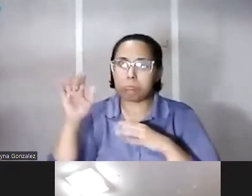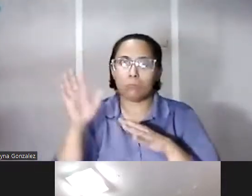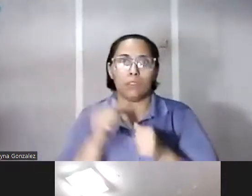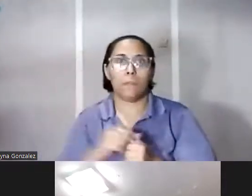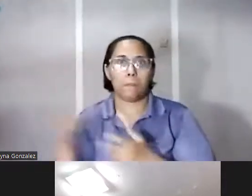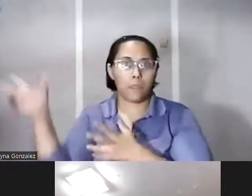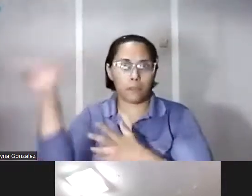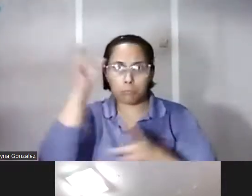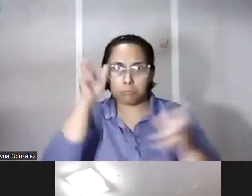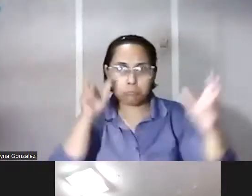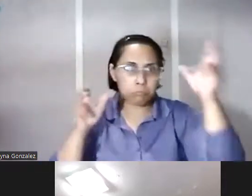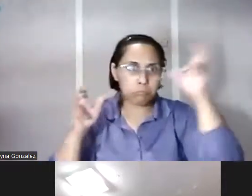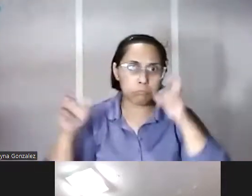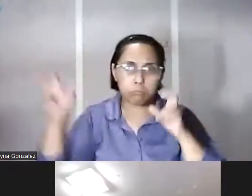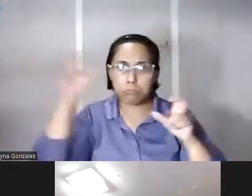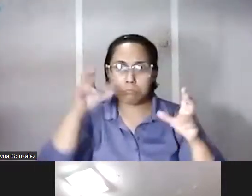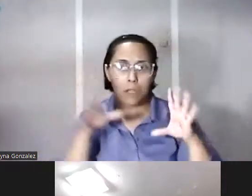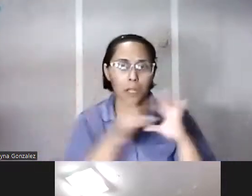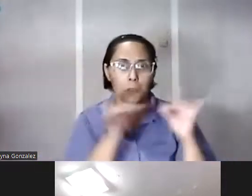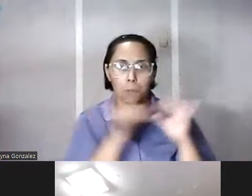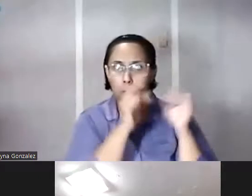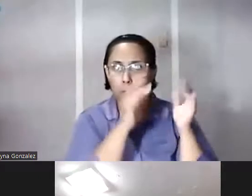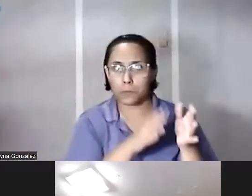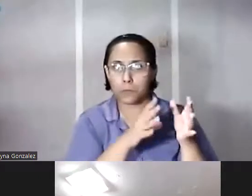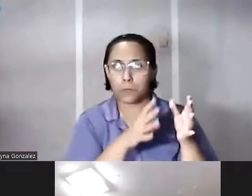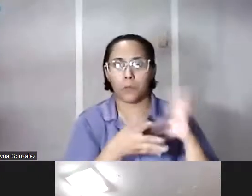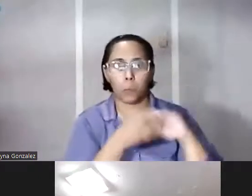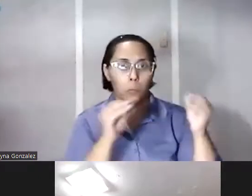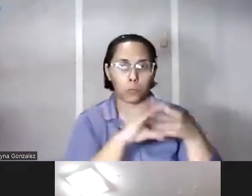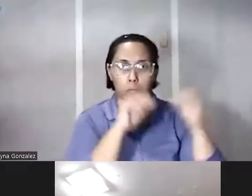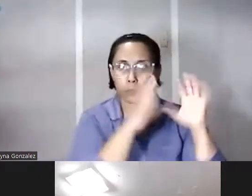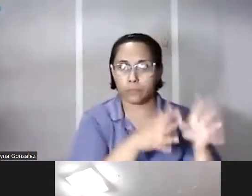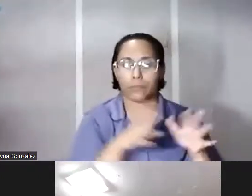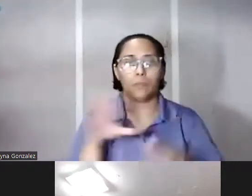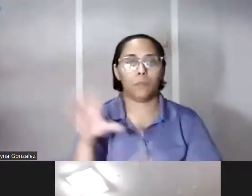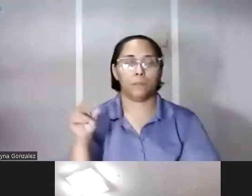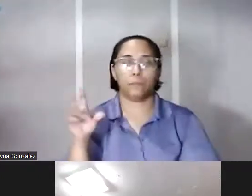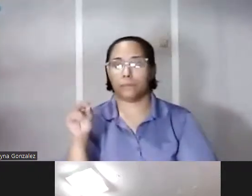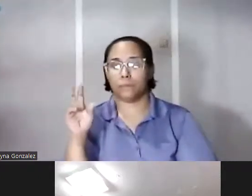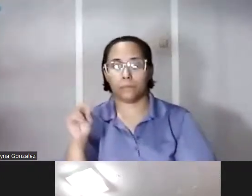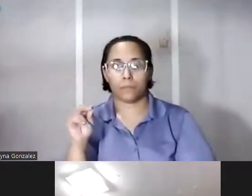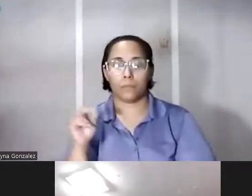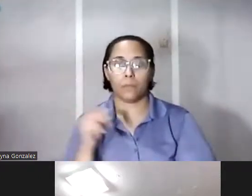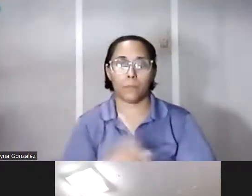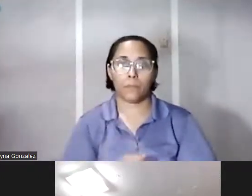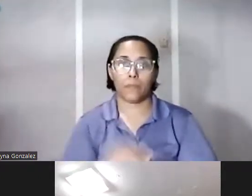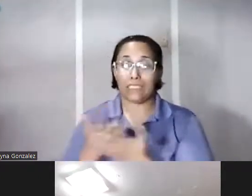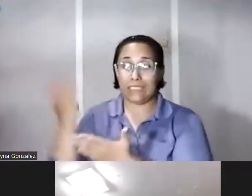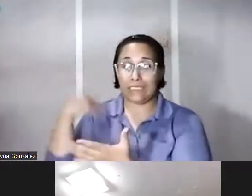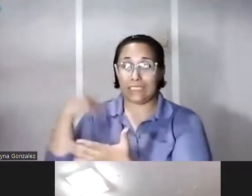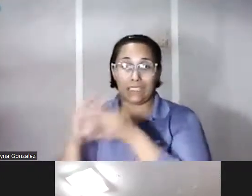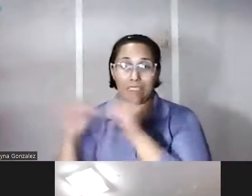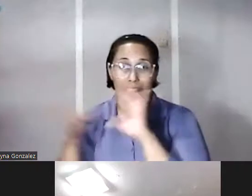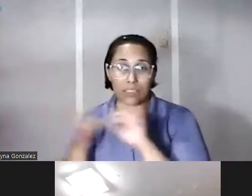vino en ese momento al comentarista o al narrador no no no ahí detrás de estas narraciones de estos comentarios de estos